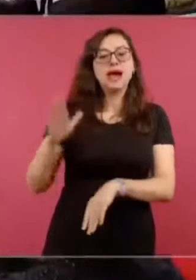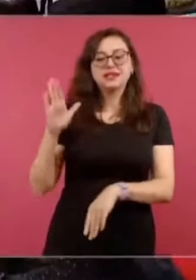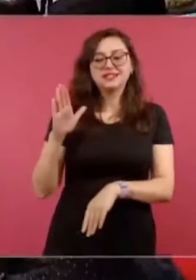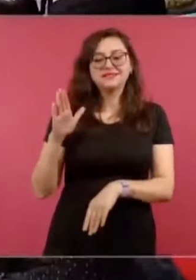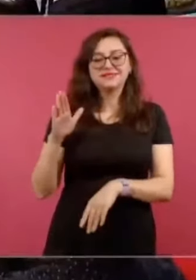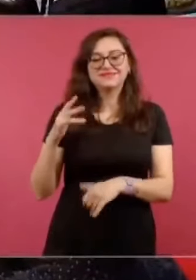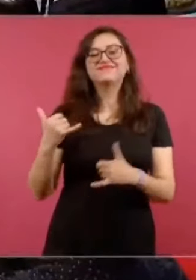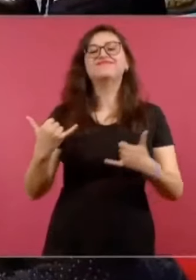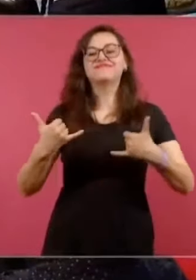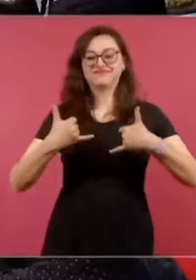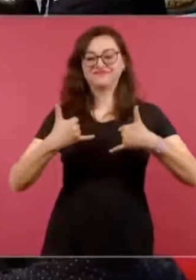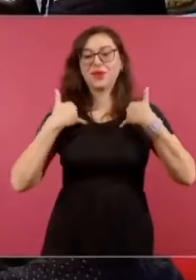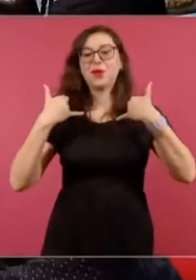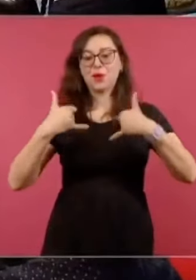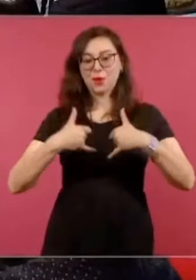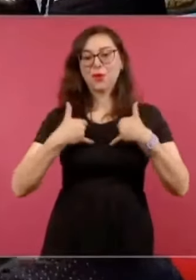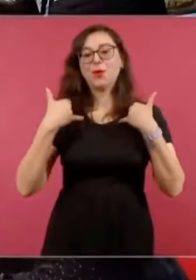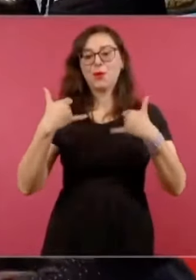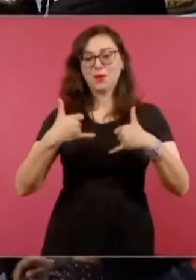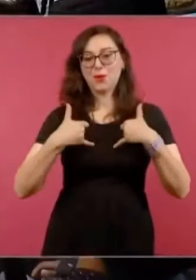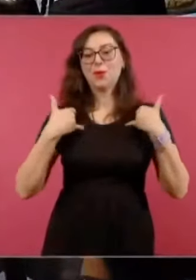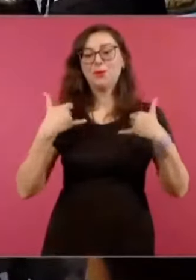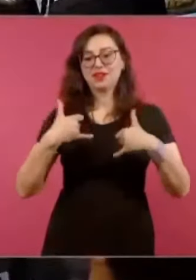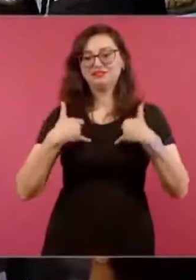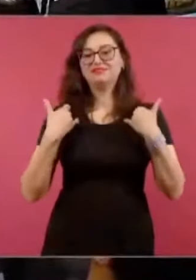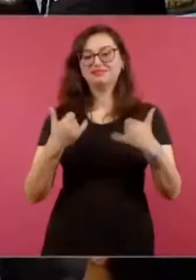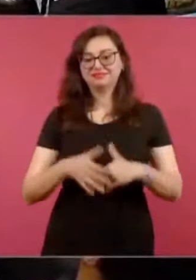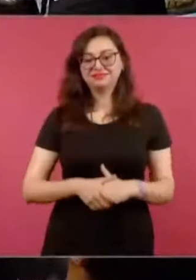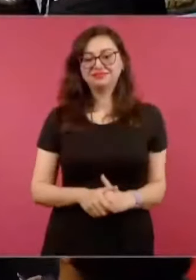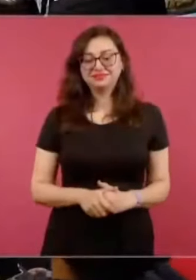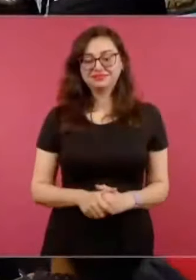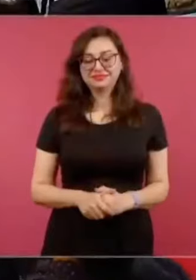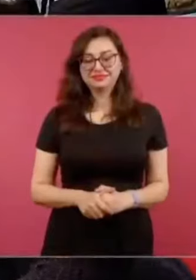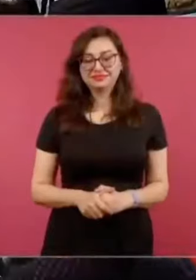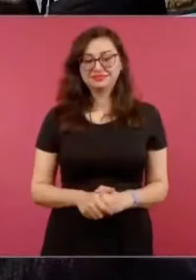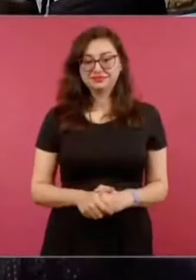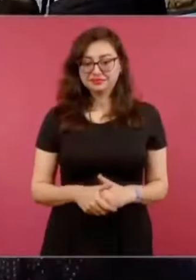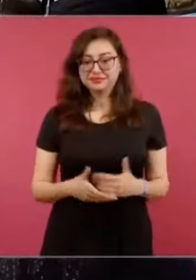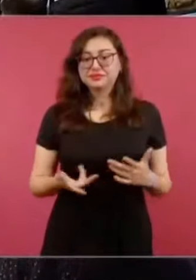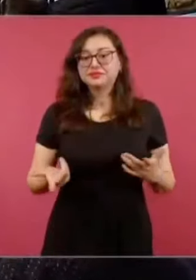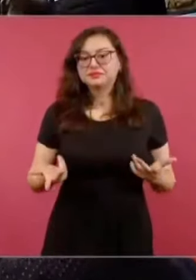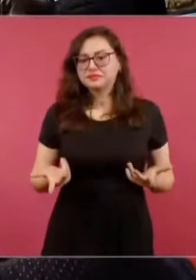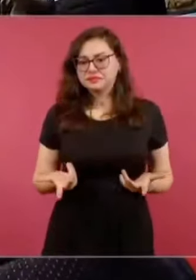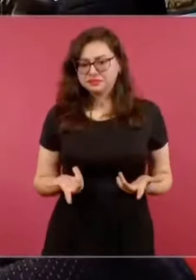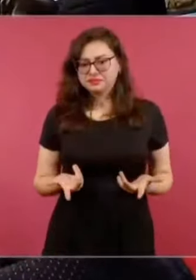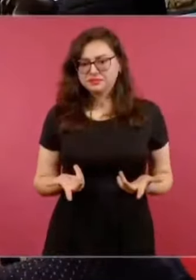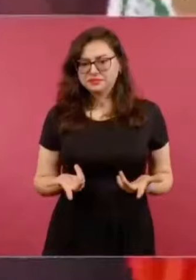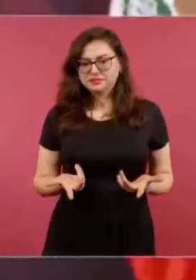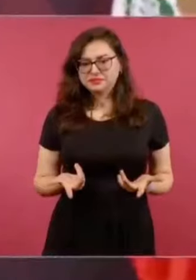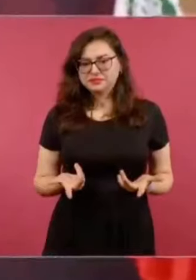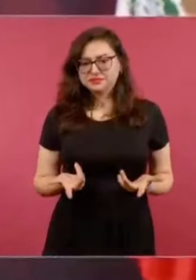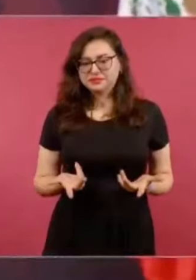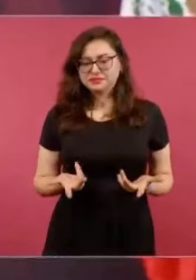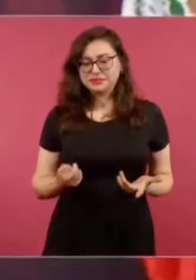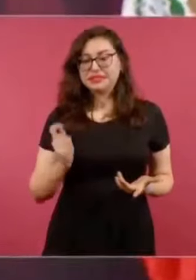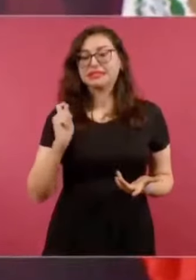Pero si en promedio tenemos